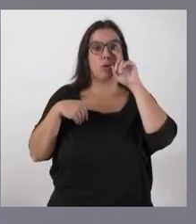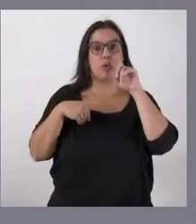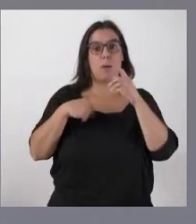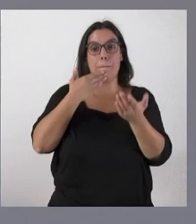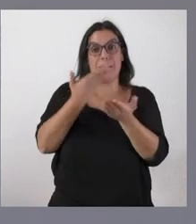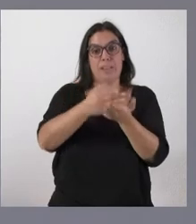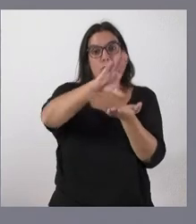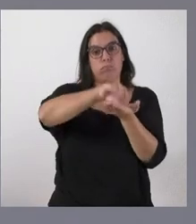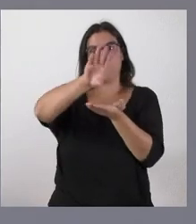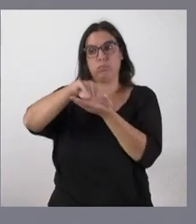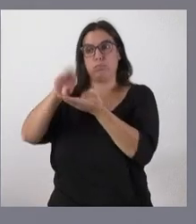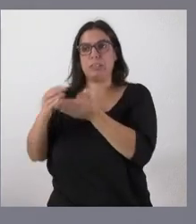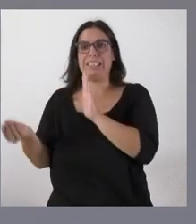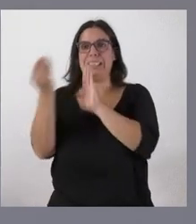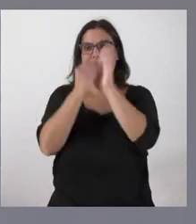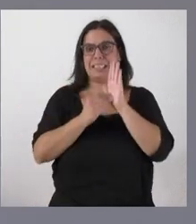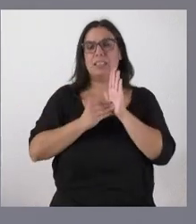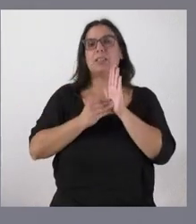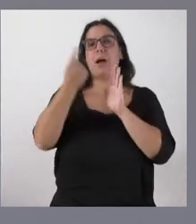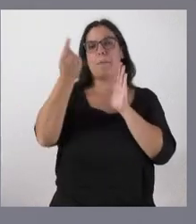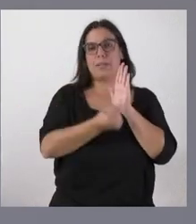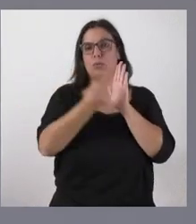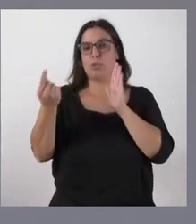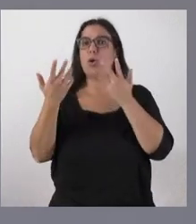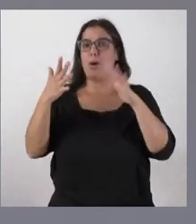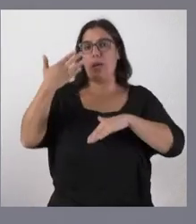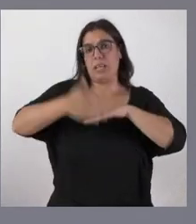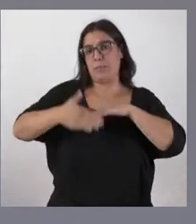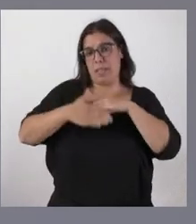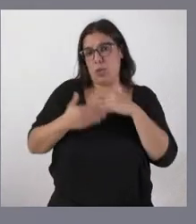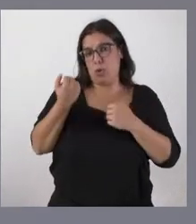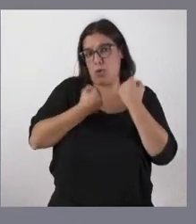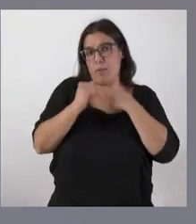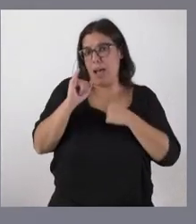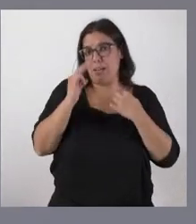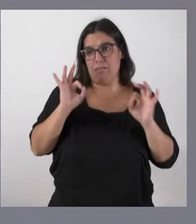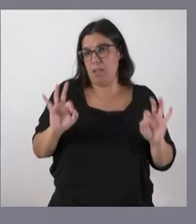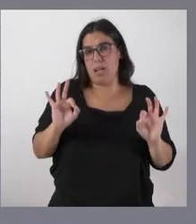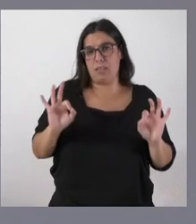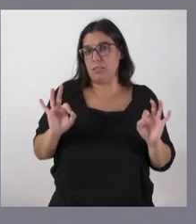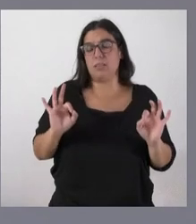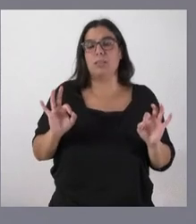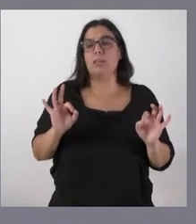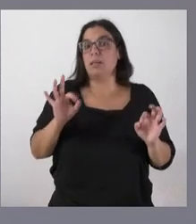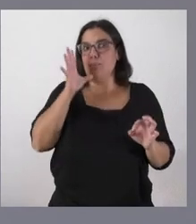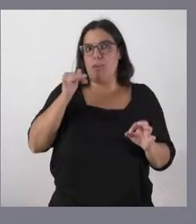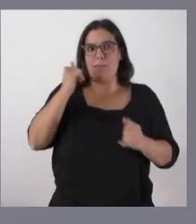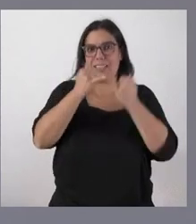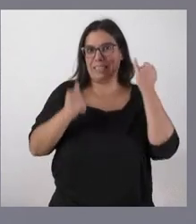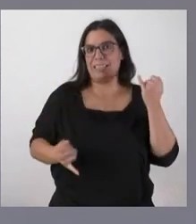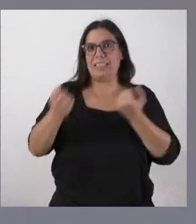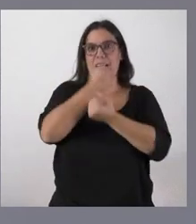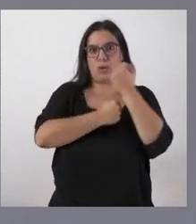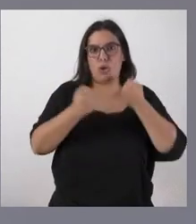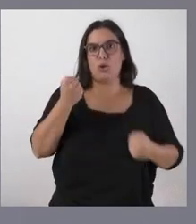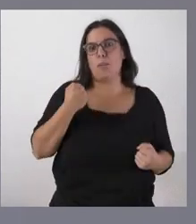en un presupuesto que lógicamente pues tiene su limitación económica como cualquier presupuesto y en un contexto pues de crisis económica como el